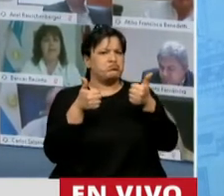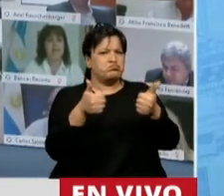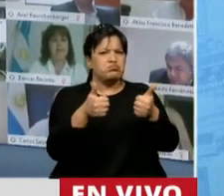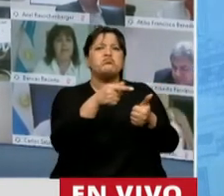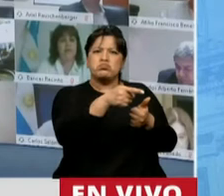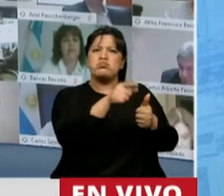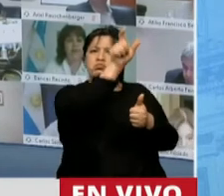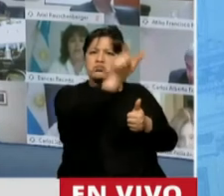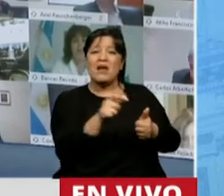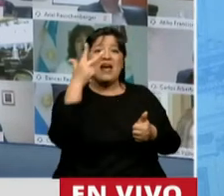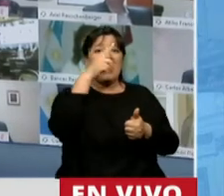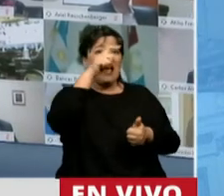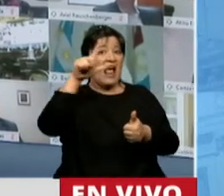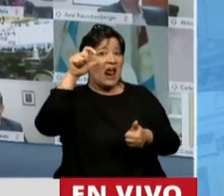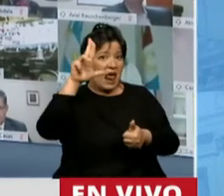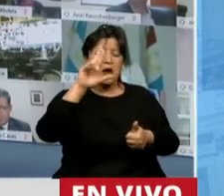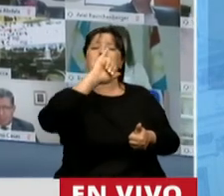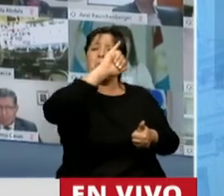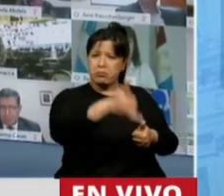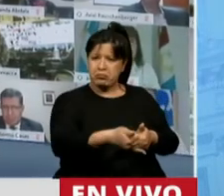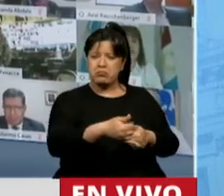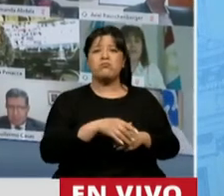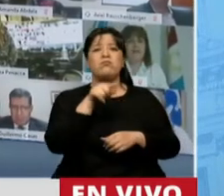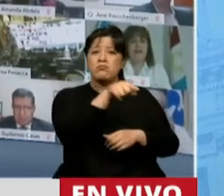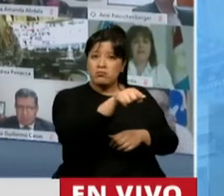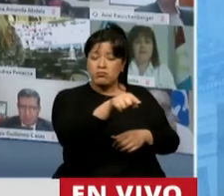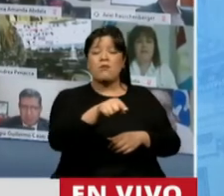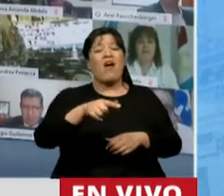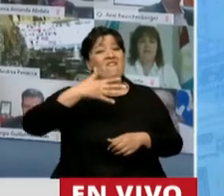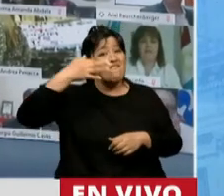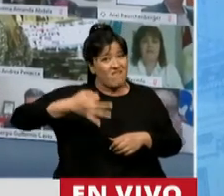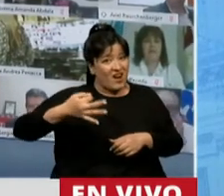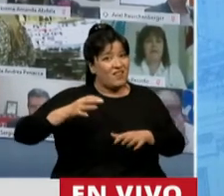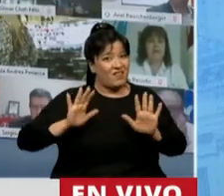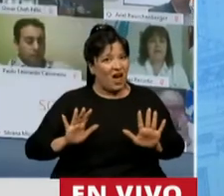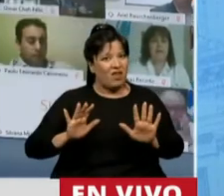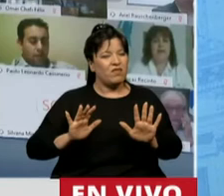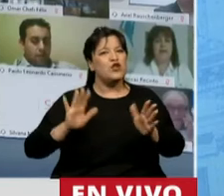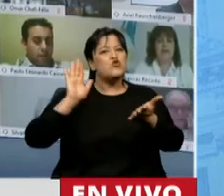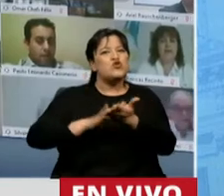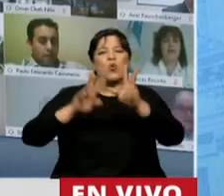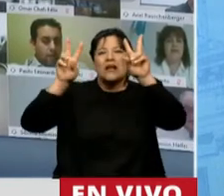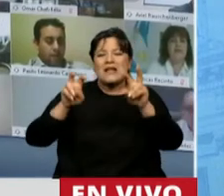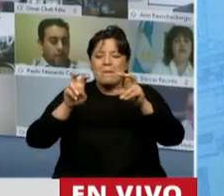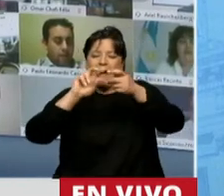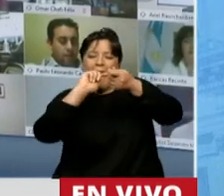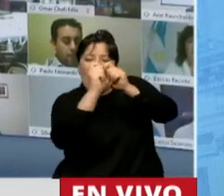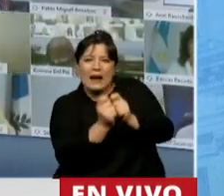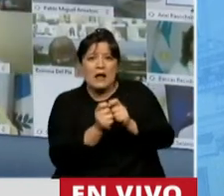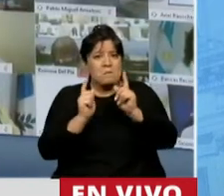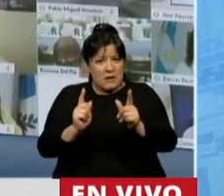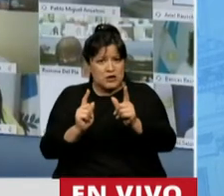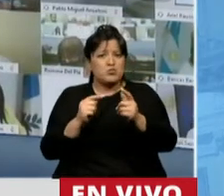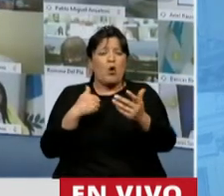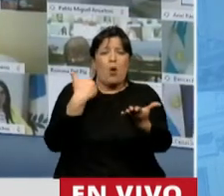aceptar y contar que es así una gran verdad los arreglos, las modificaciones que se fueron